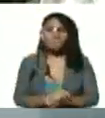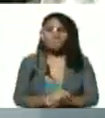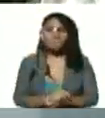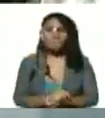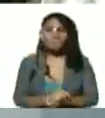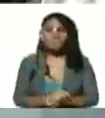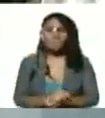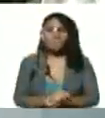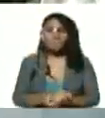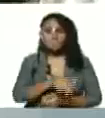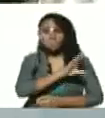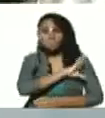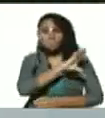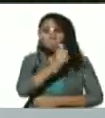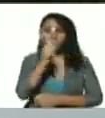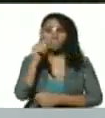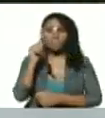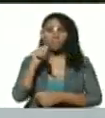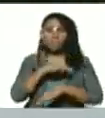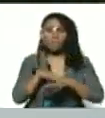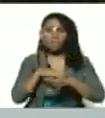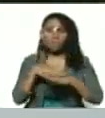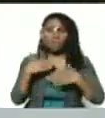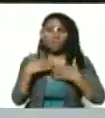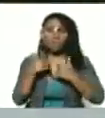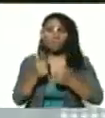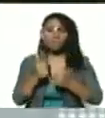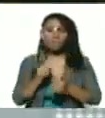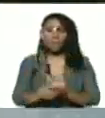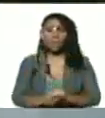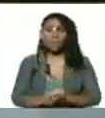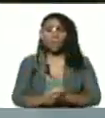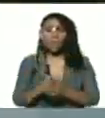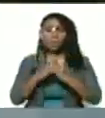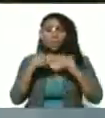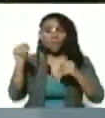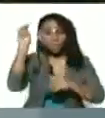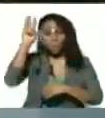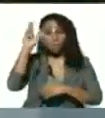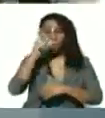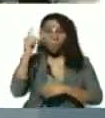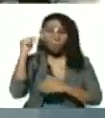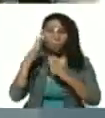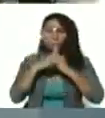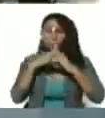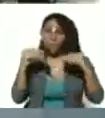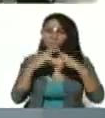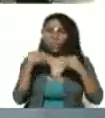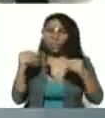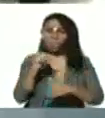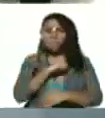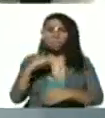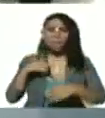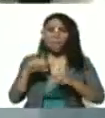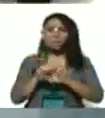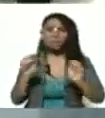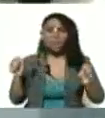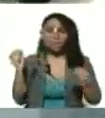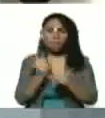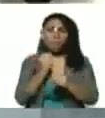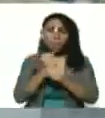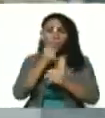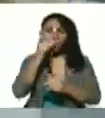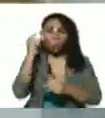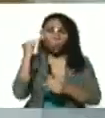Rectorísimo Alvarado tienen que garantizar que todos los maestros y maestras todo todo el personal educativo trabajadores